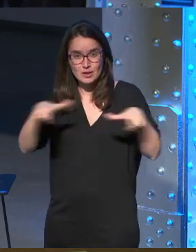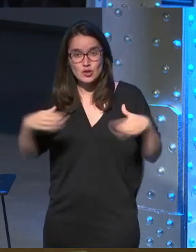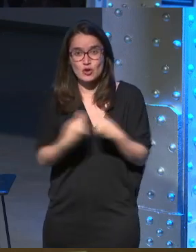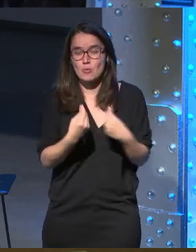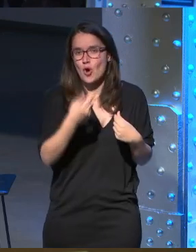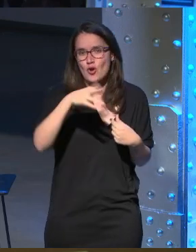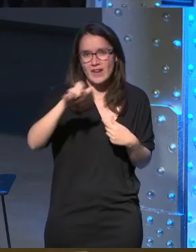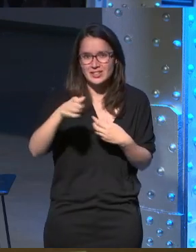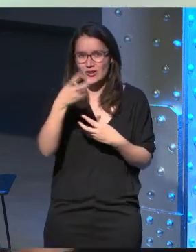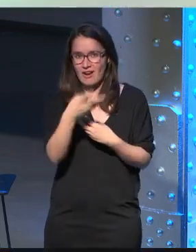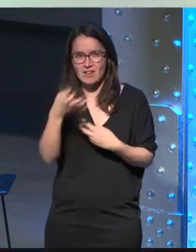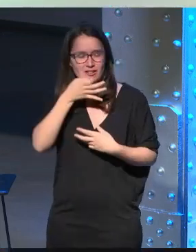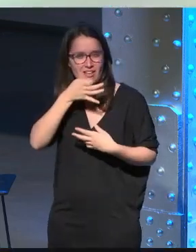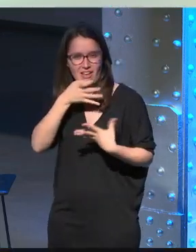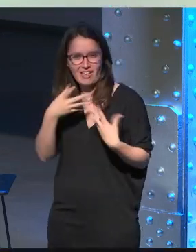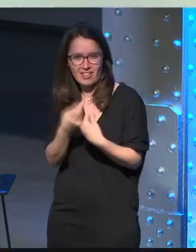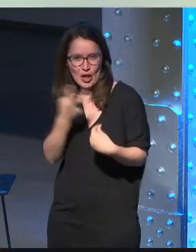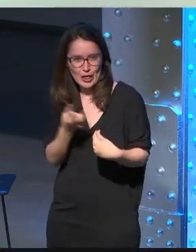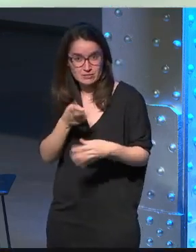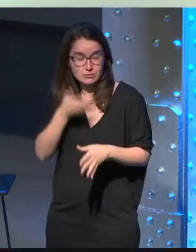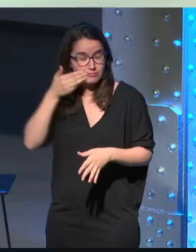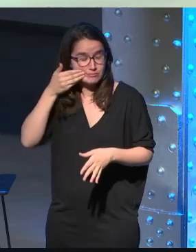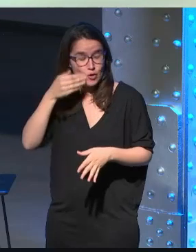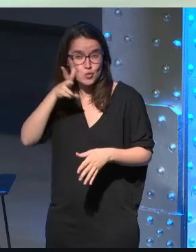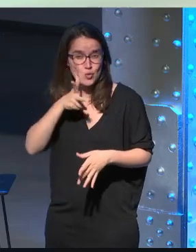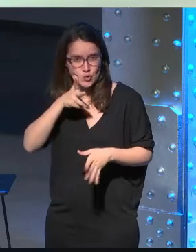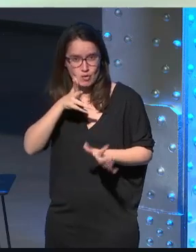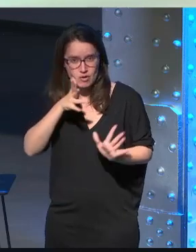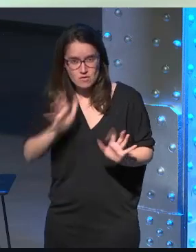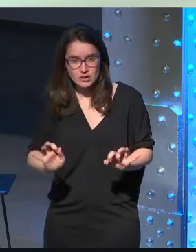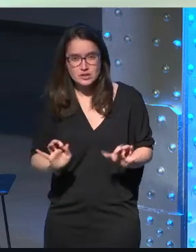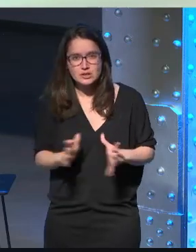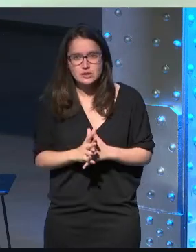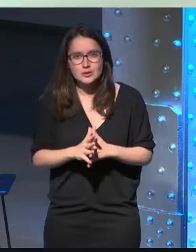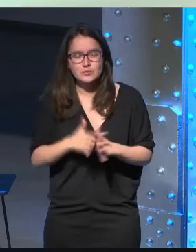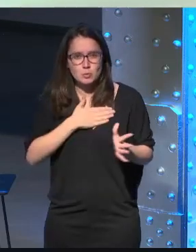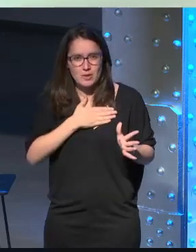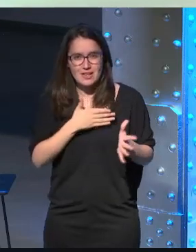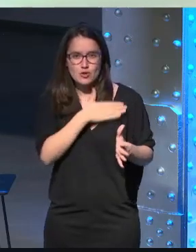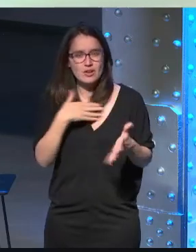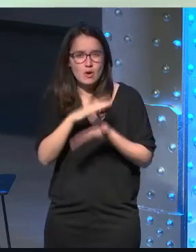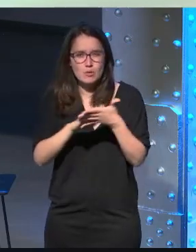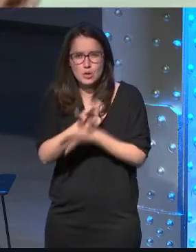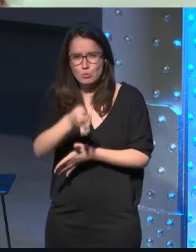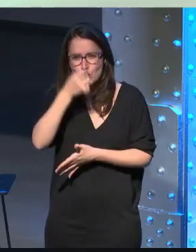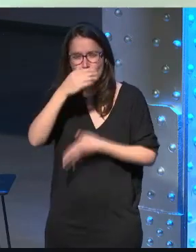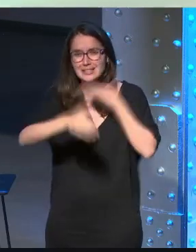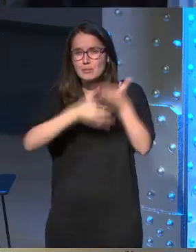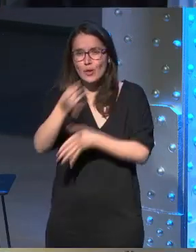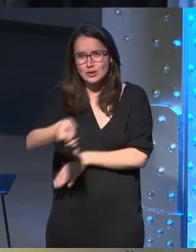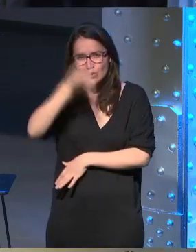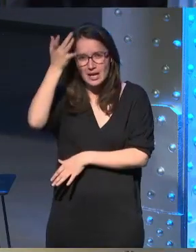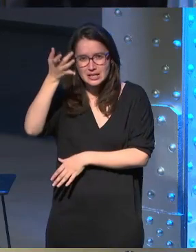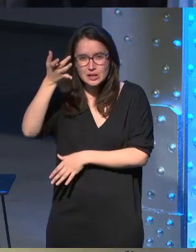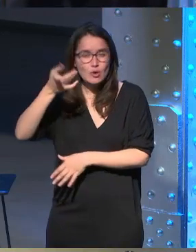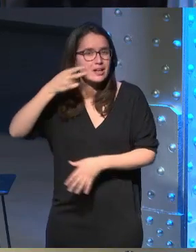Roberto y como Javi dos cracks absolutos de la radio virtual a quien sigo desde prácticamente sus inicios es un placer bueno yo quiero hablar un poco de ese proceso creativo